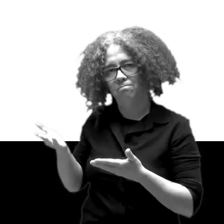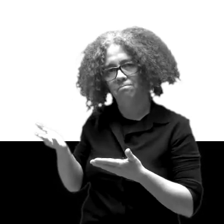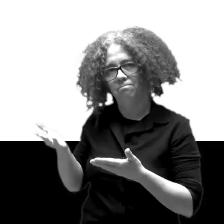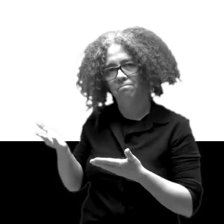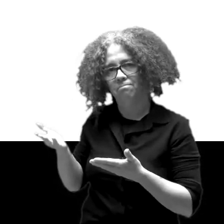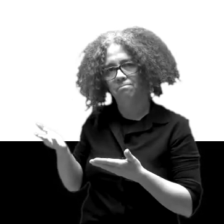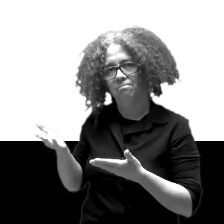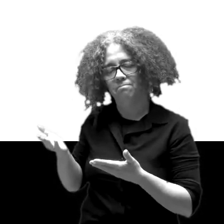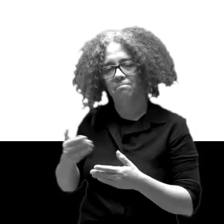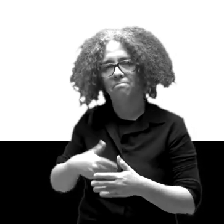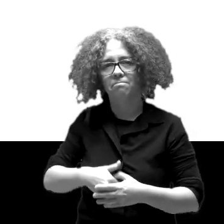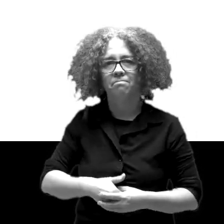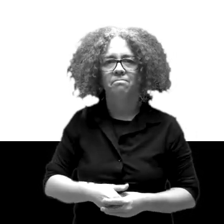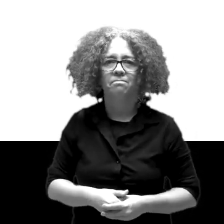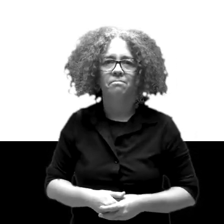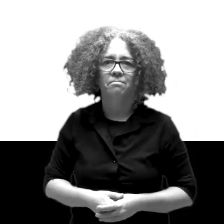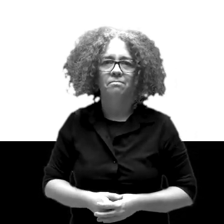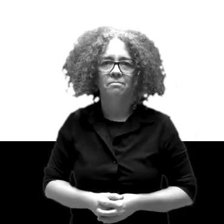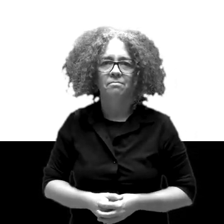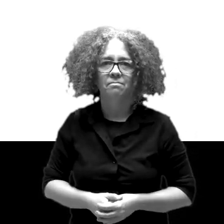Herencias y legados de Fundación 11